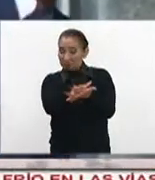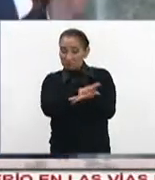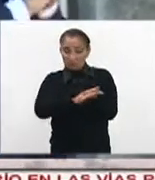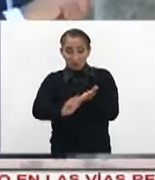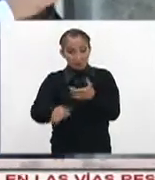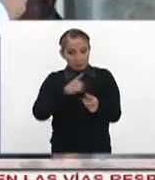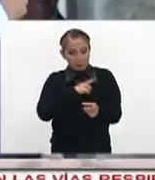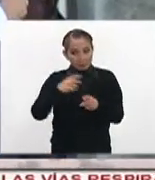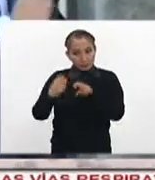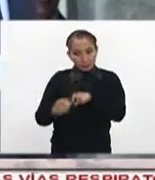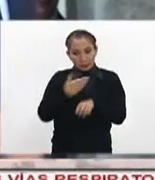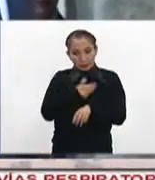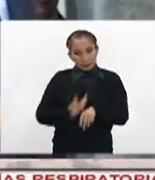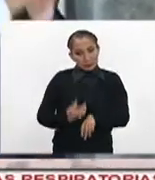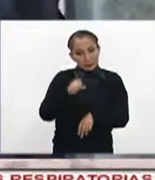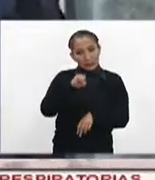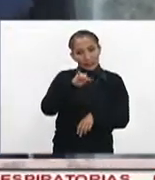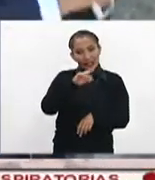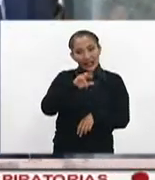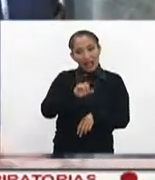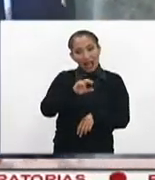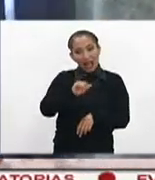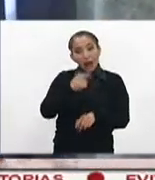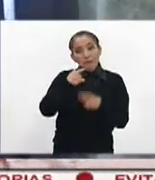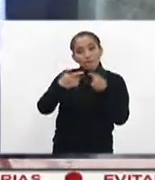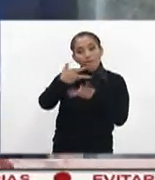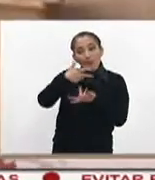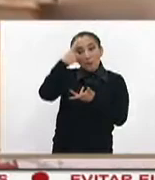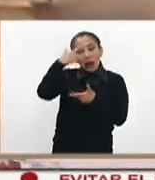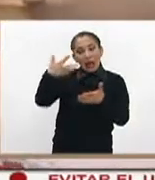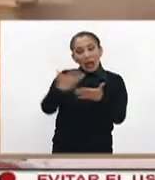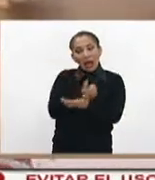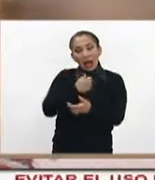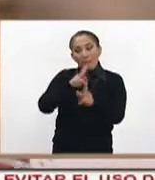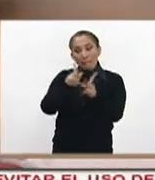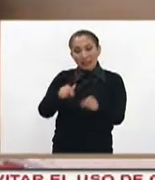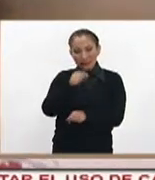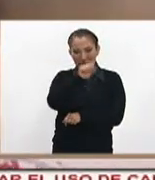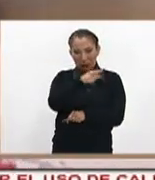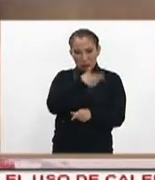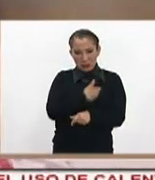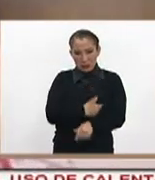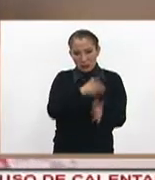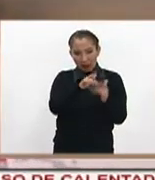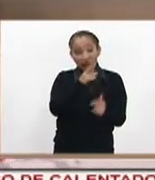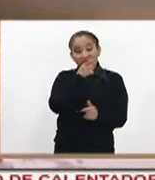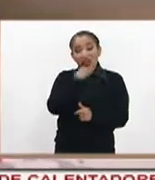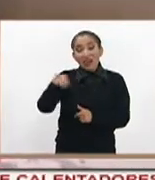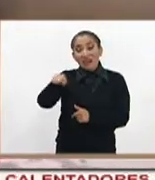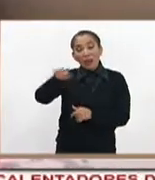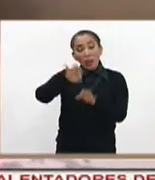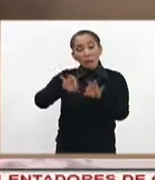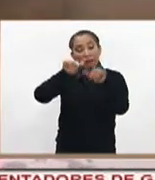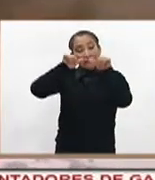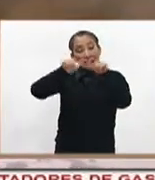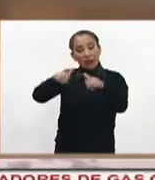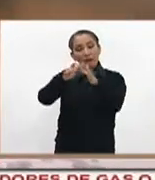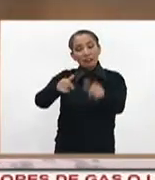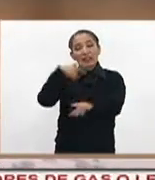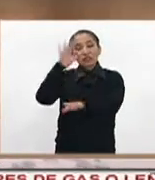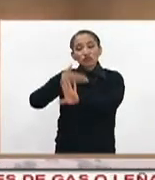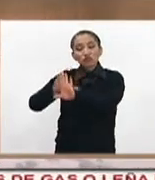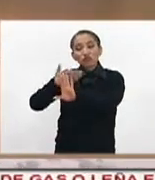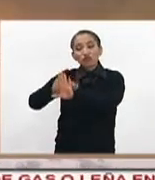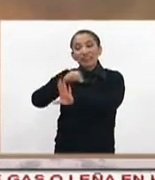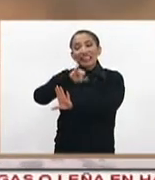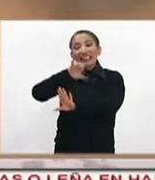habrá que negociar con el presidente sirio Bashar al-Assad para ganar la paz. Macron indicó que la prioridad francesa es luchar contra